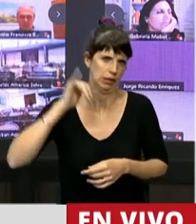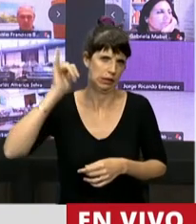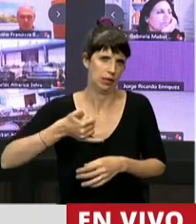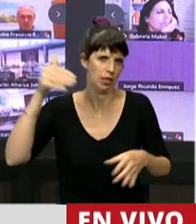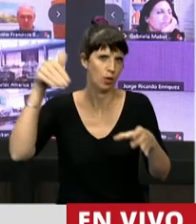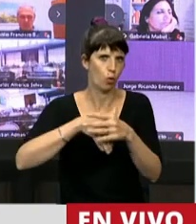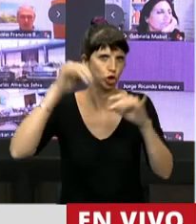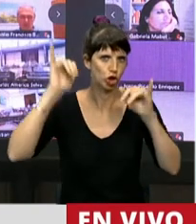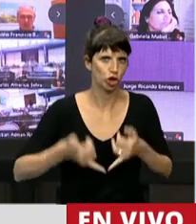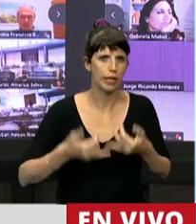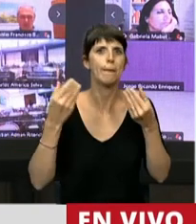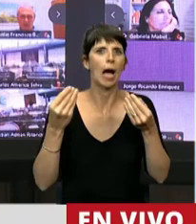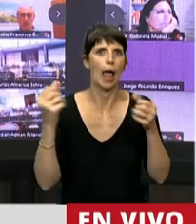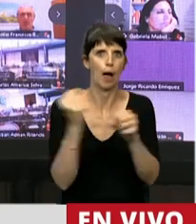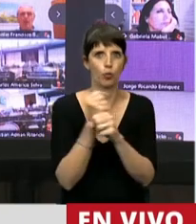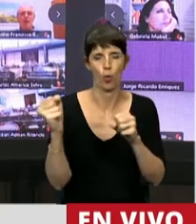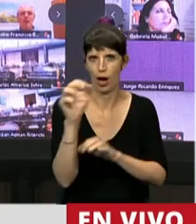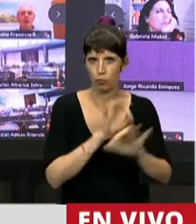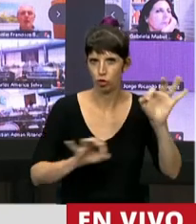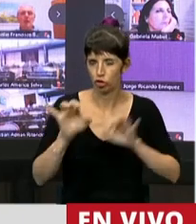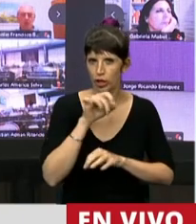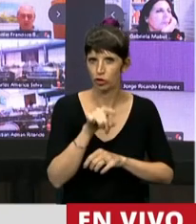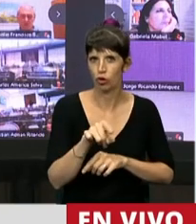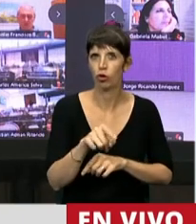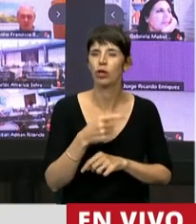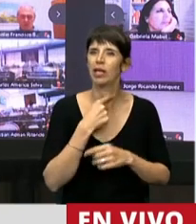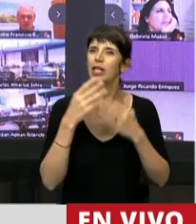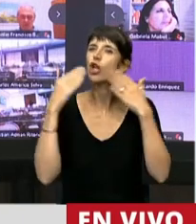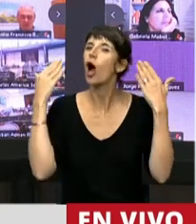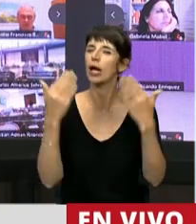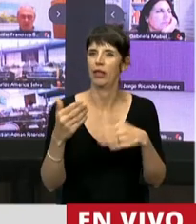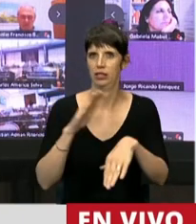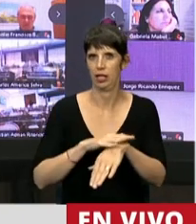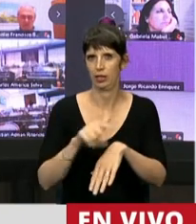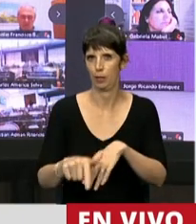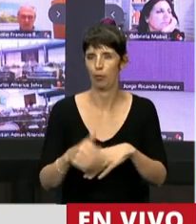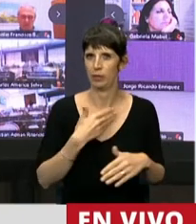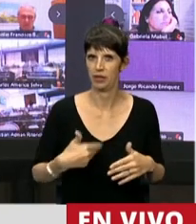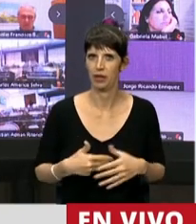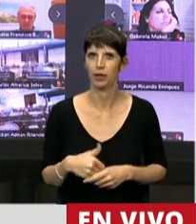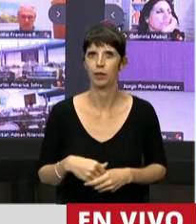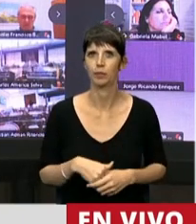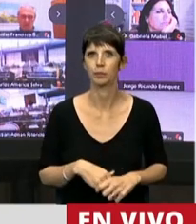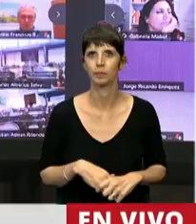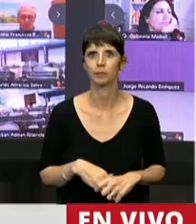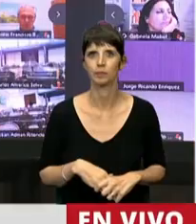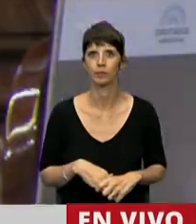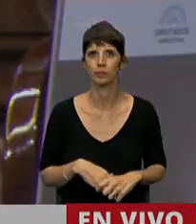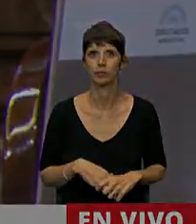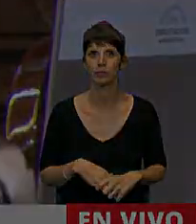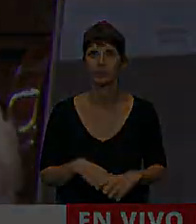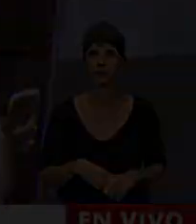para la aprobación de este proyecto y le agradezco el tiempo, señor Presidente. Gracias,